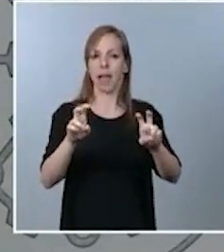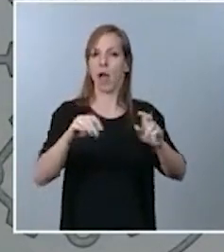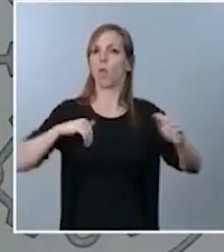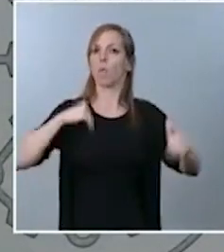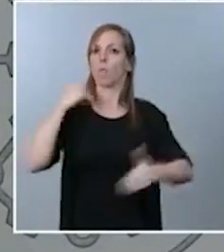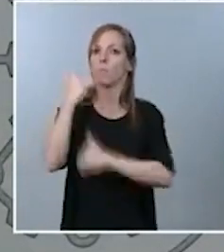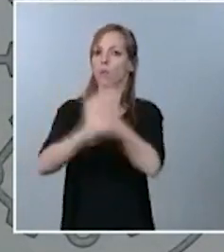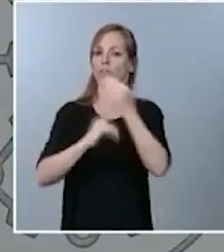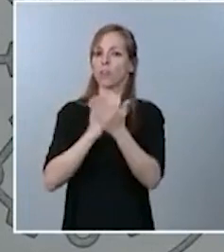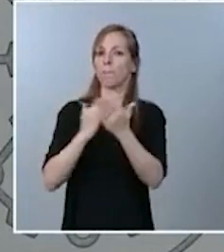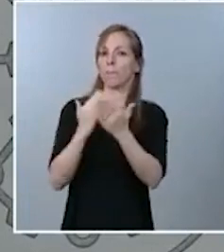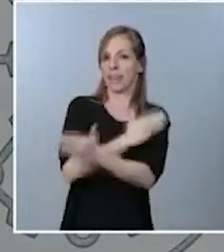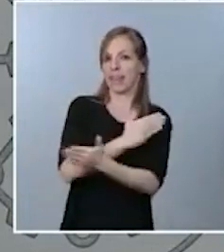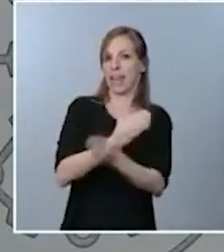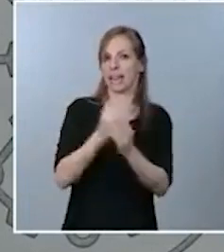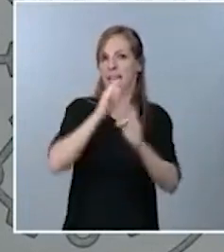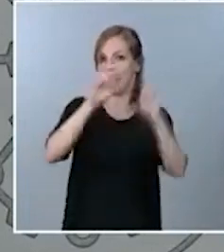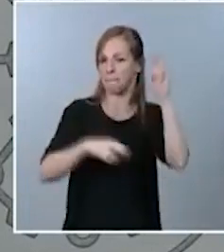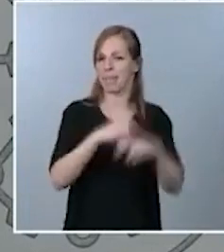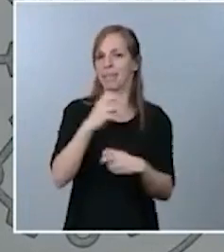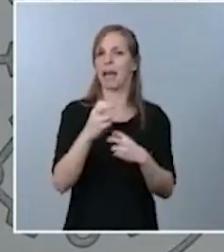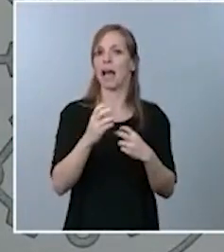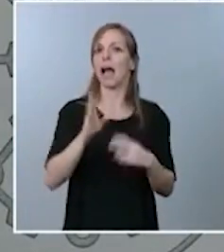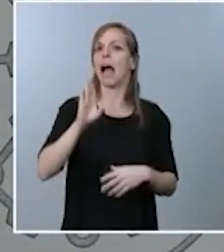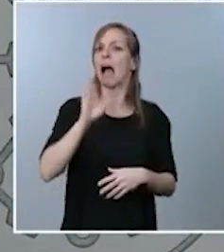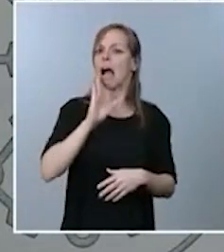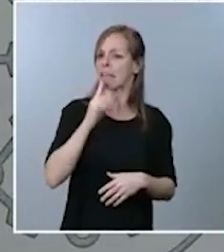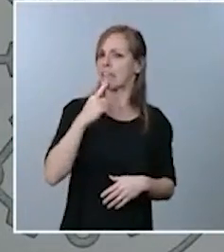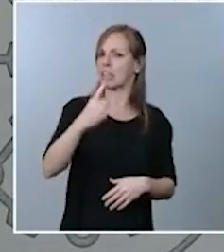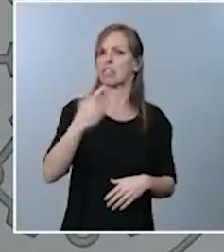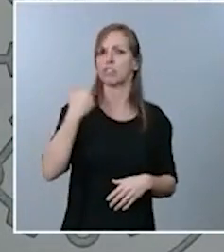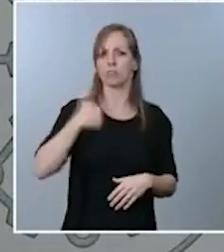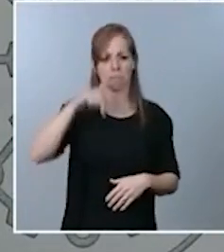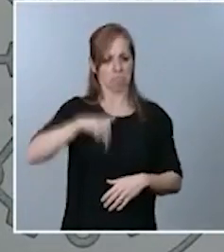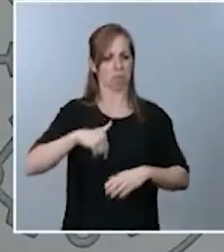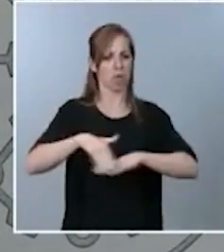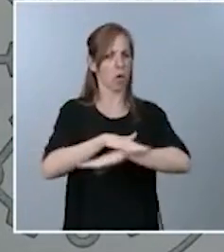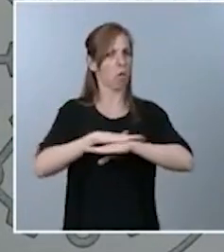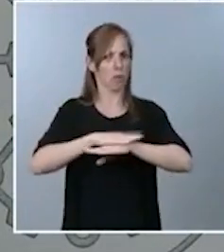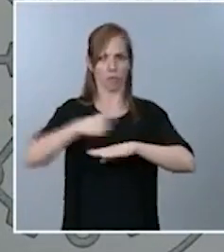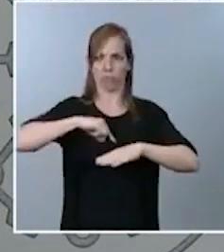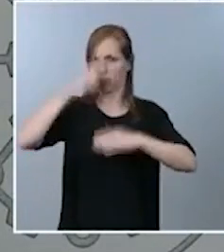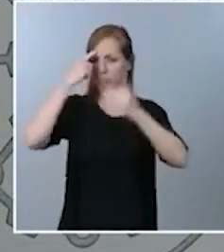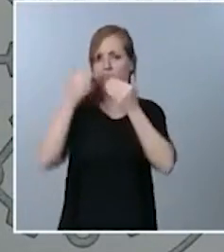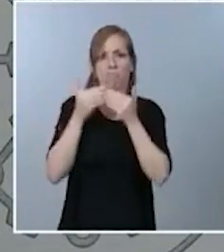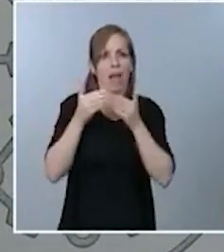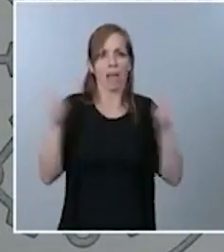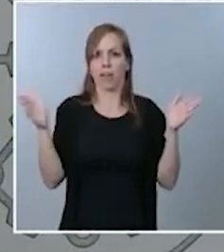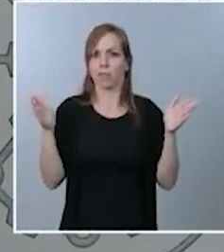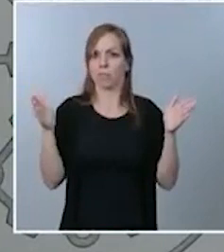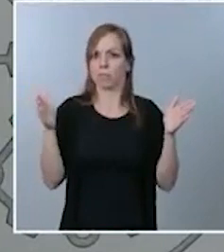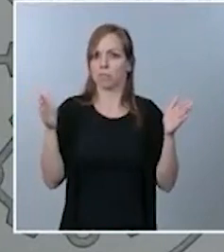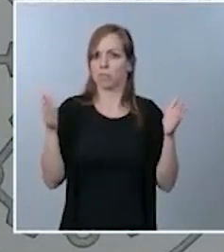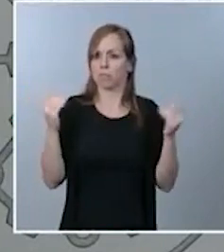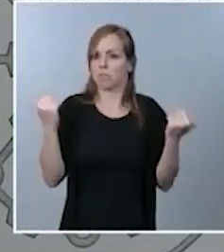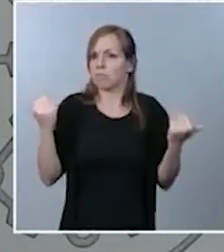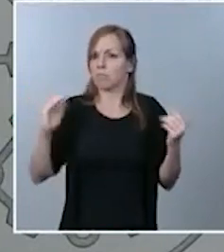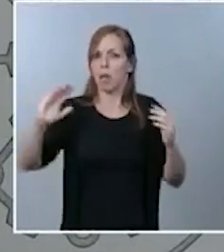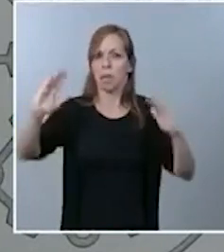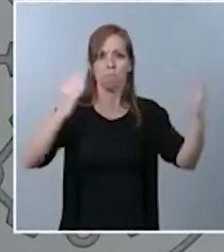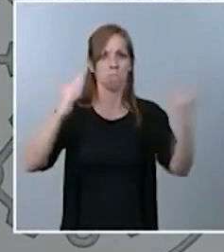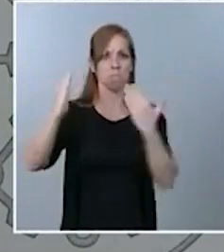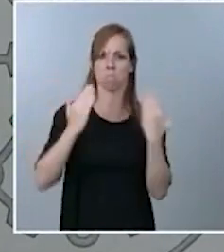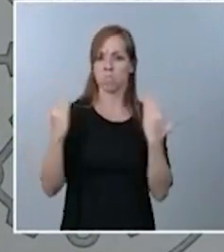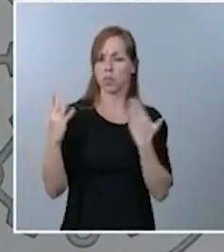enmiendas, como he comentado anteriormente, este Gobierno está abierto a estudiar todas y cada una de las enmiendas que se